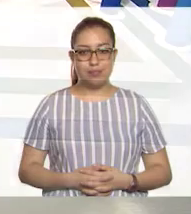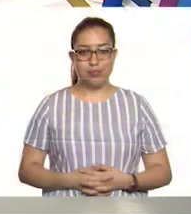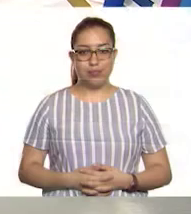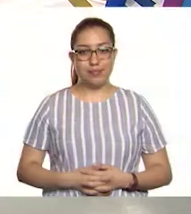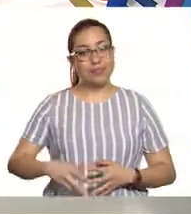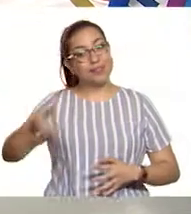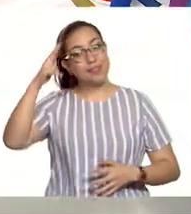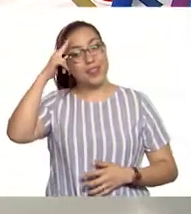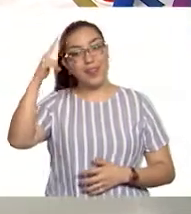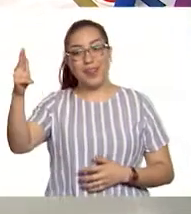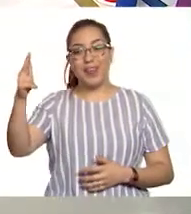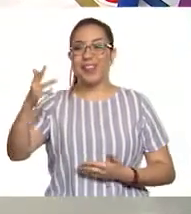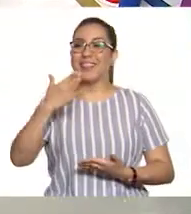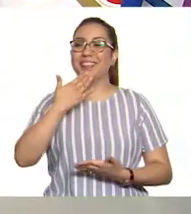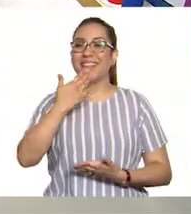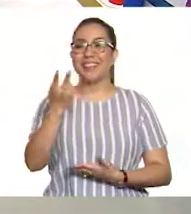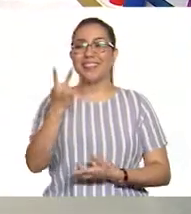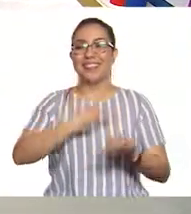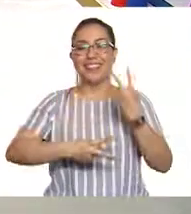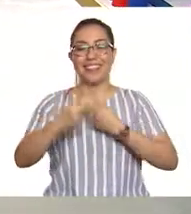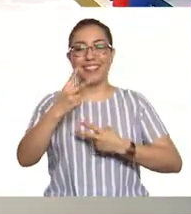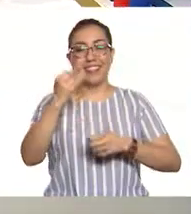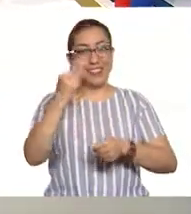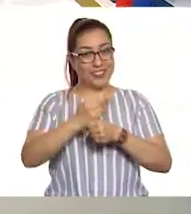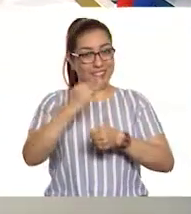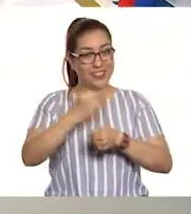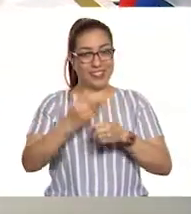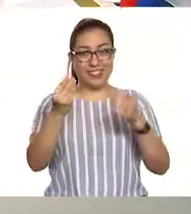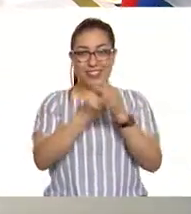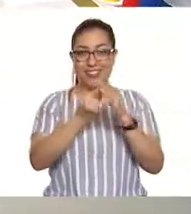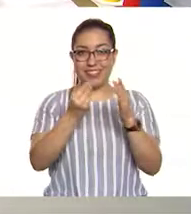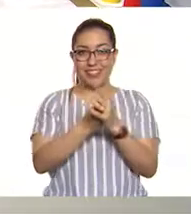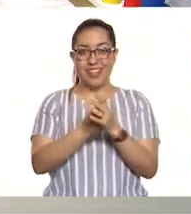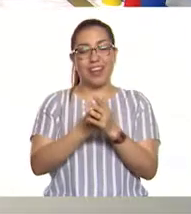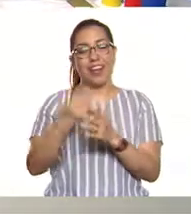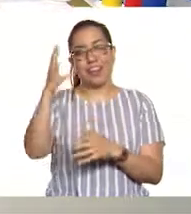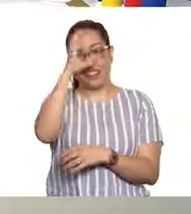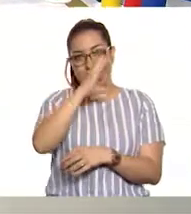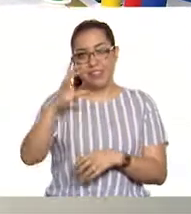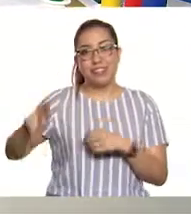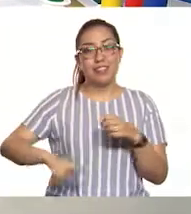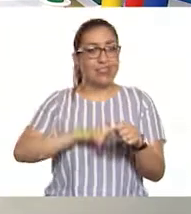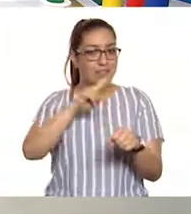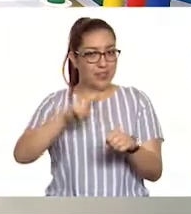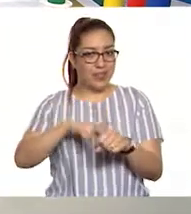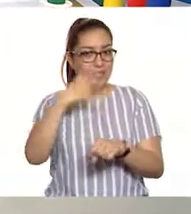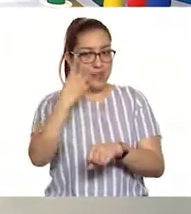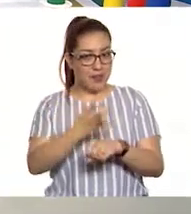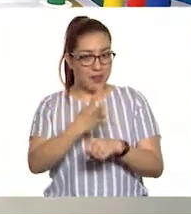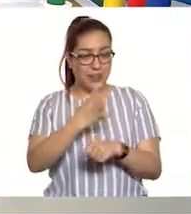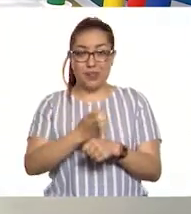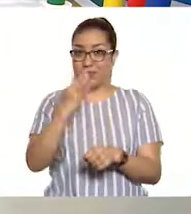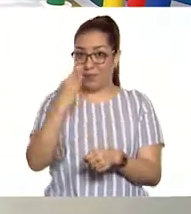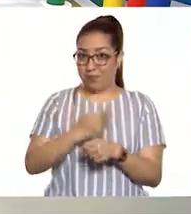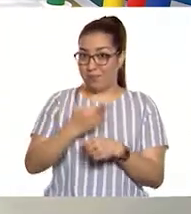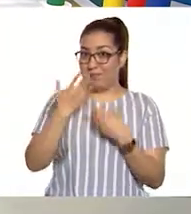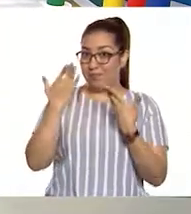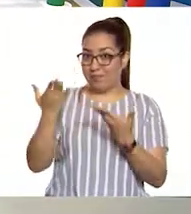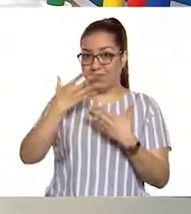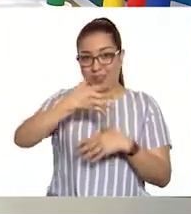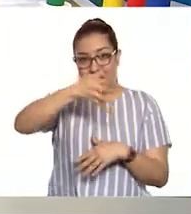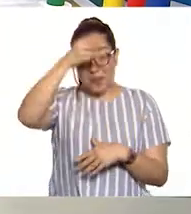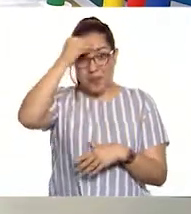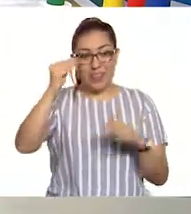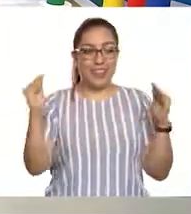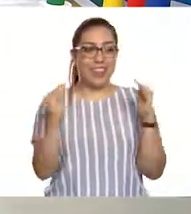¡Hola! Les doy la bienvenida a esta sesión de Ciencias Naturales de cuarto grado. Aquí, en Aprende en Casa 3, un espacio en el que vamos a